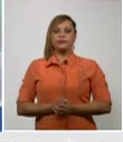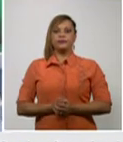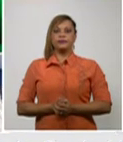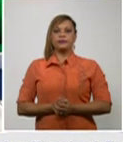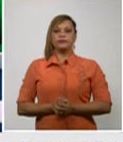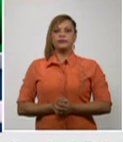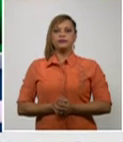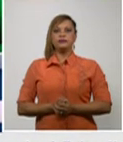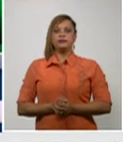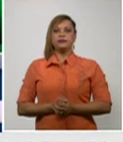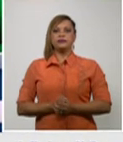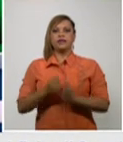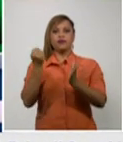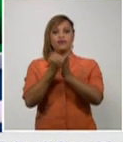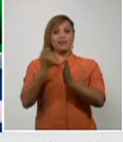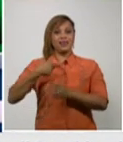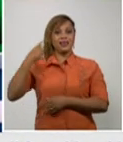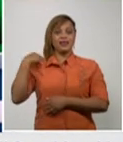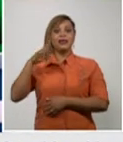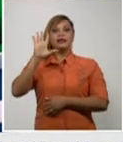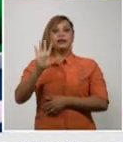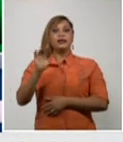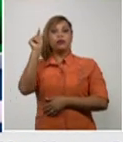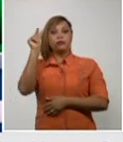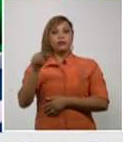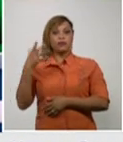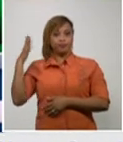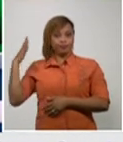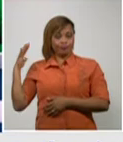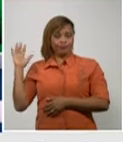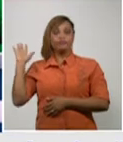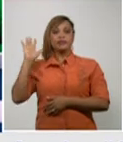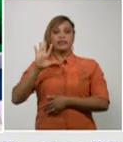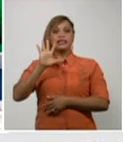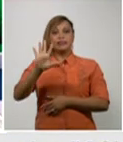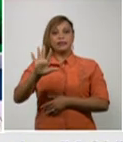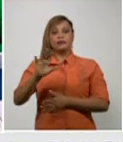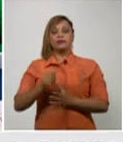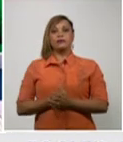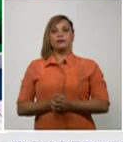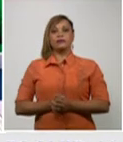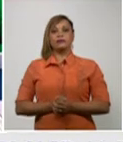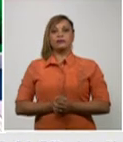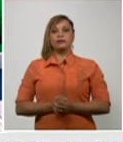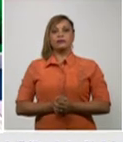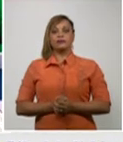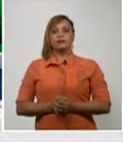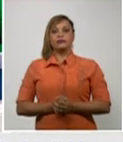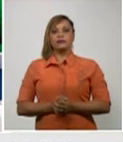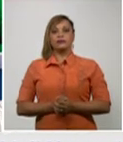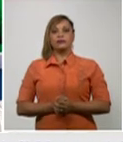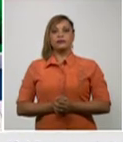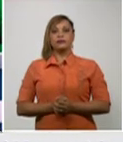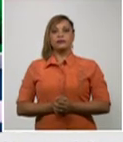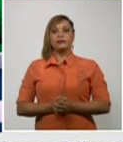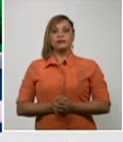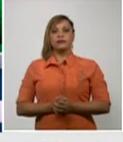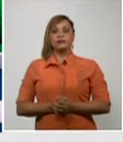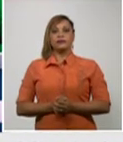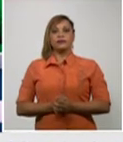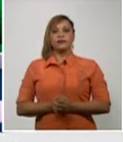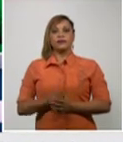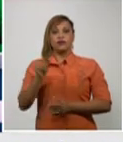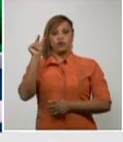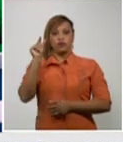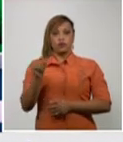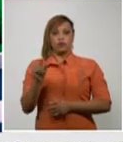diagnostican ayer 5 extranjeros con la COVID-19 2 palestinos que se encontraban en